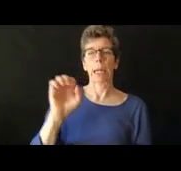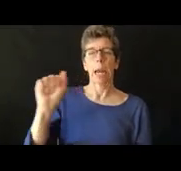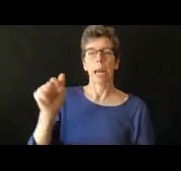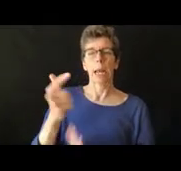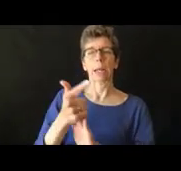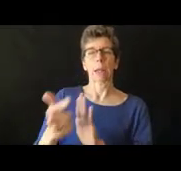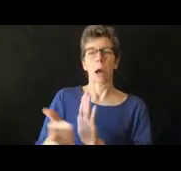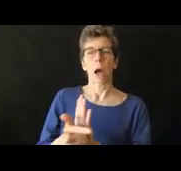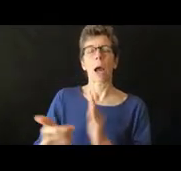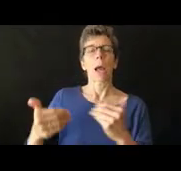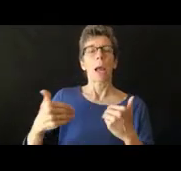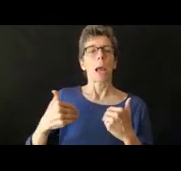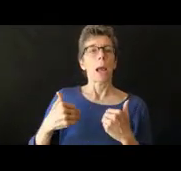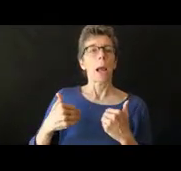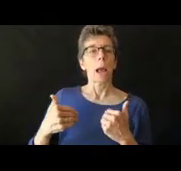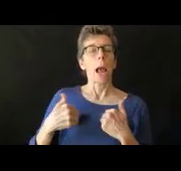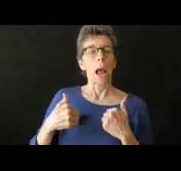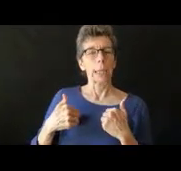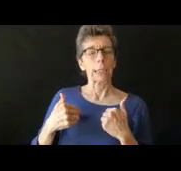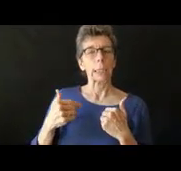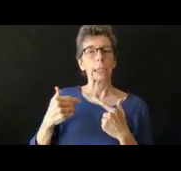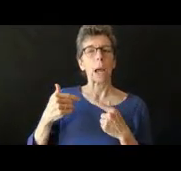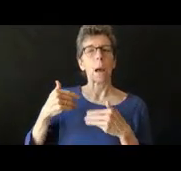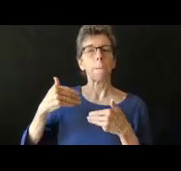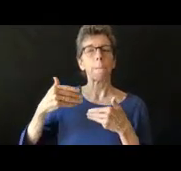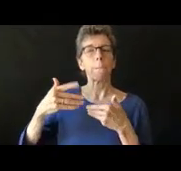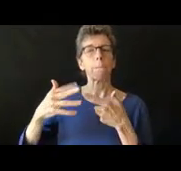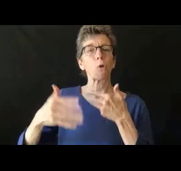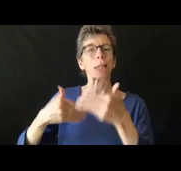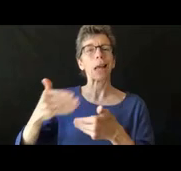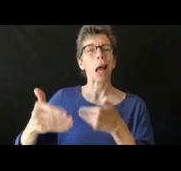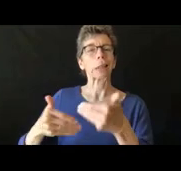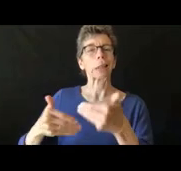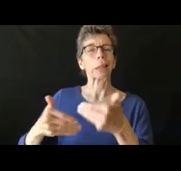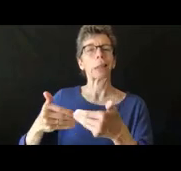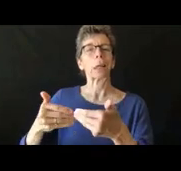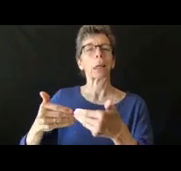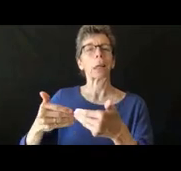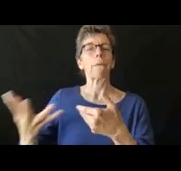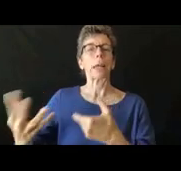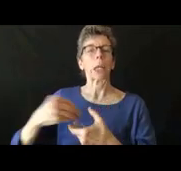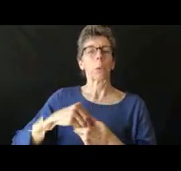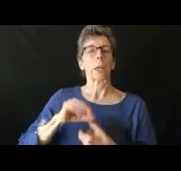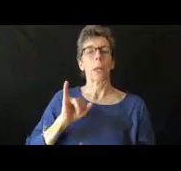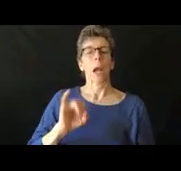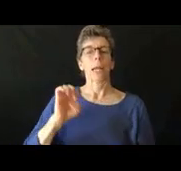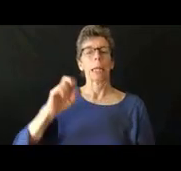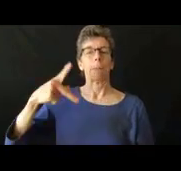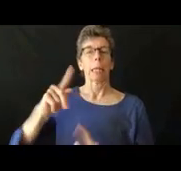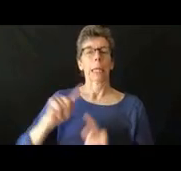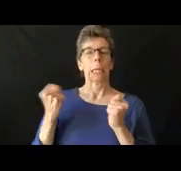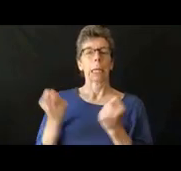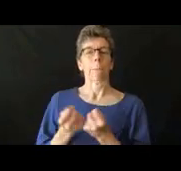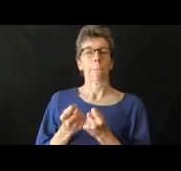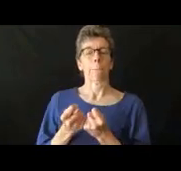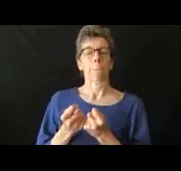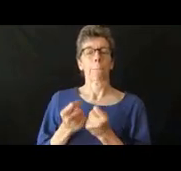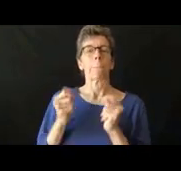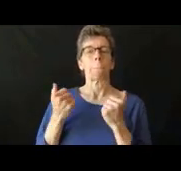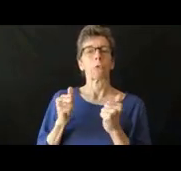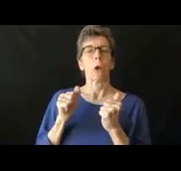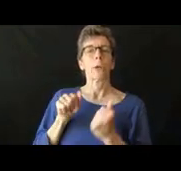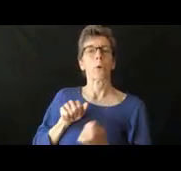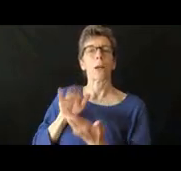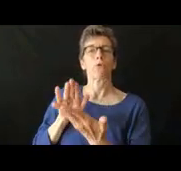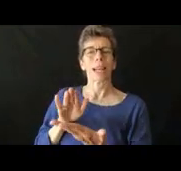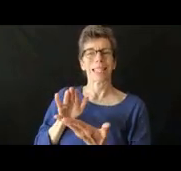IDEA, tenemos el proceso debido. Entonces, siempre empezamos con el equipo del IEP y tratamos de abordar problemas que hay ahí